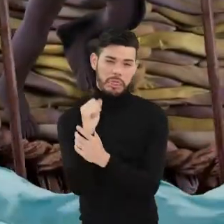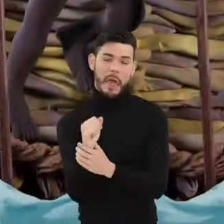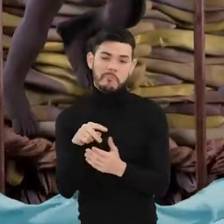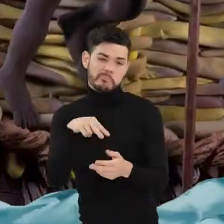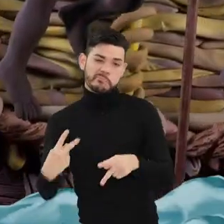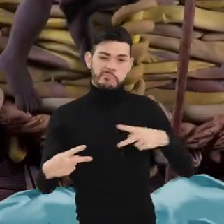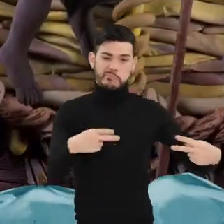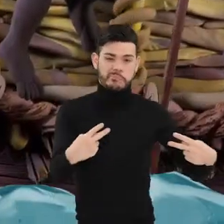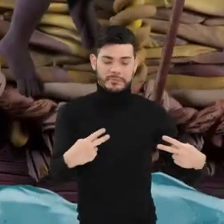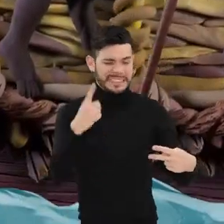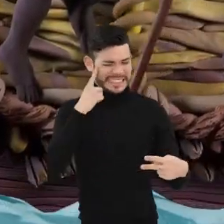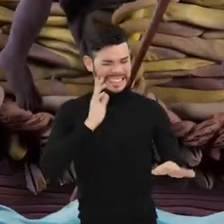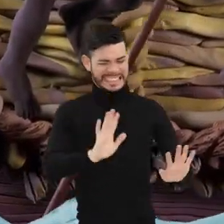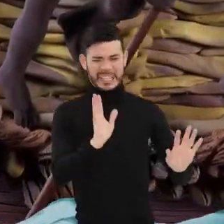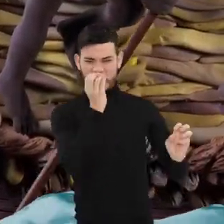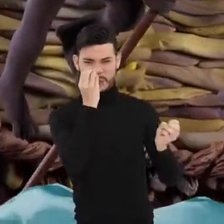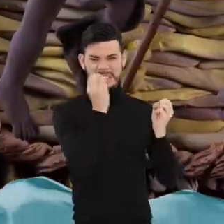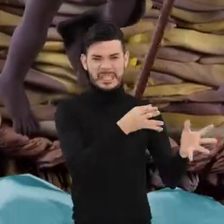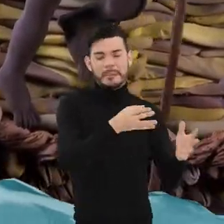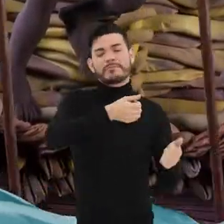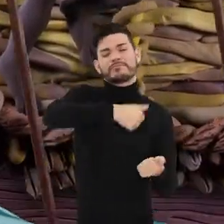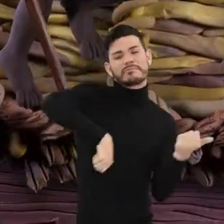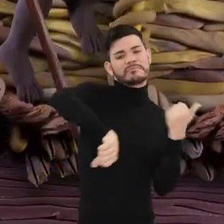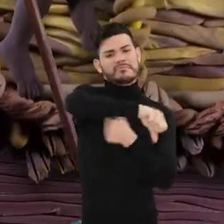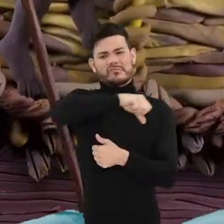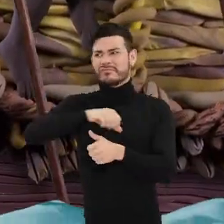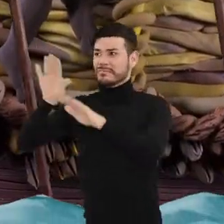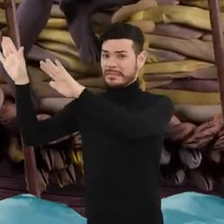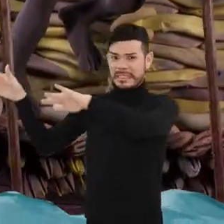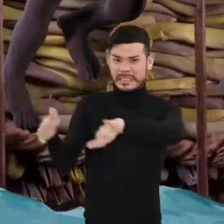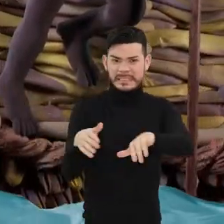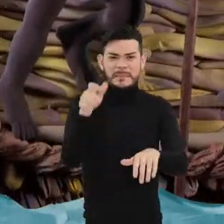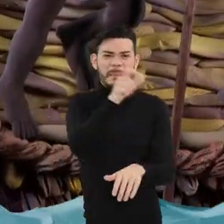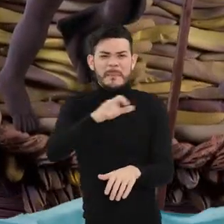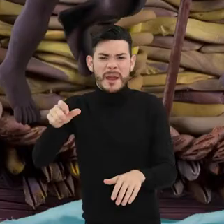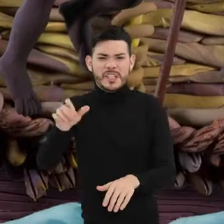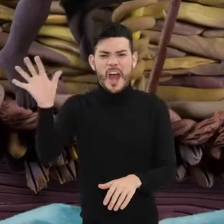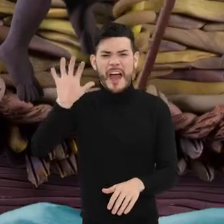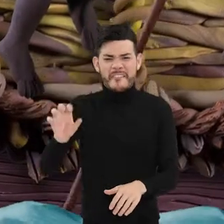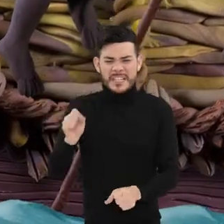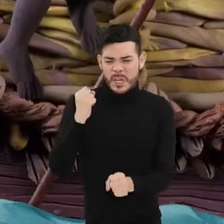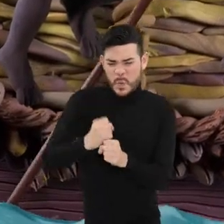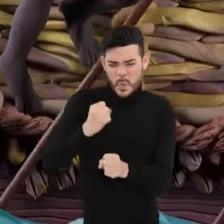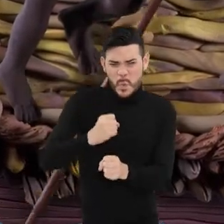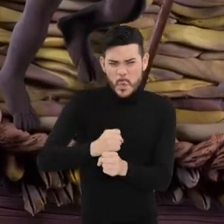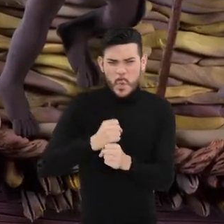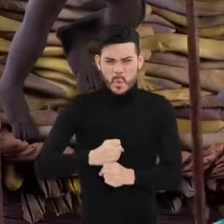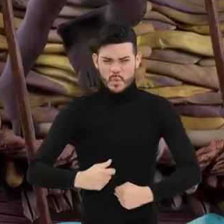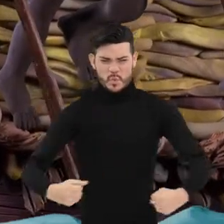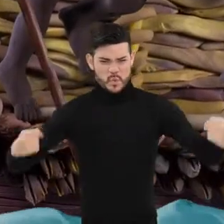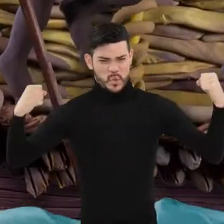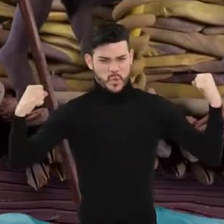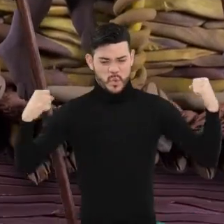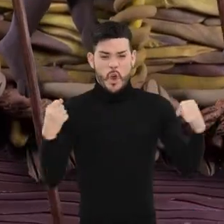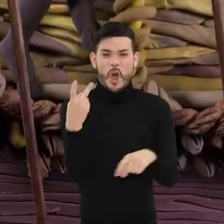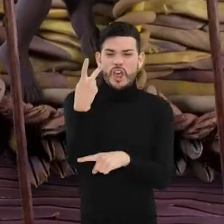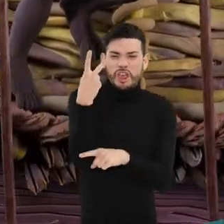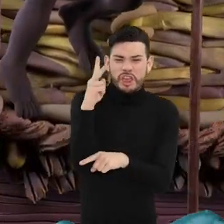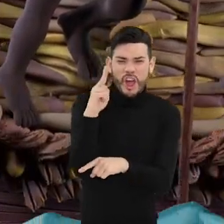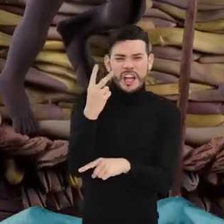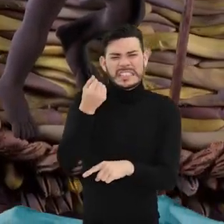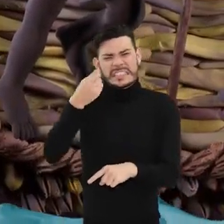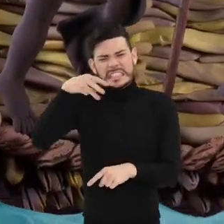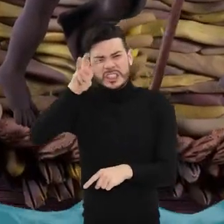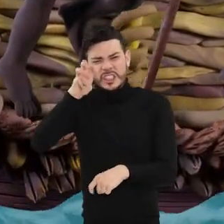Fueron reemplazados por fuertes africanos esclavizados que trabajaban sin descanso de 12 a 18 horas diarias, a